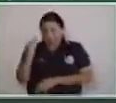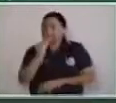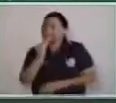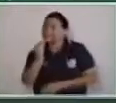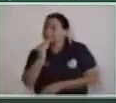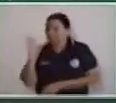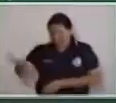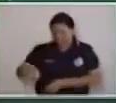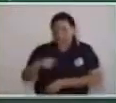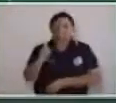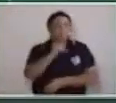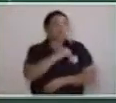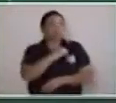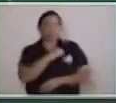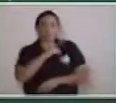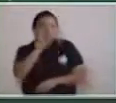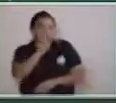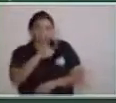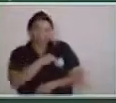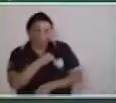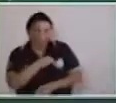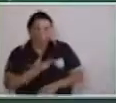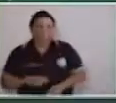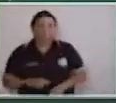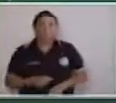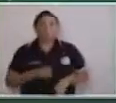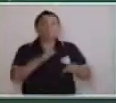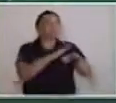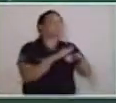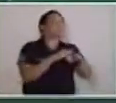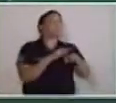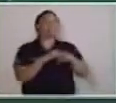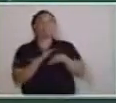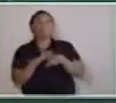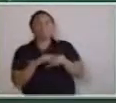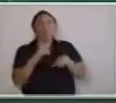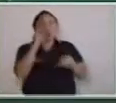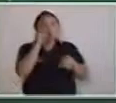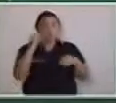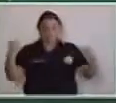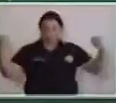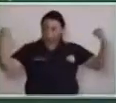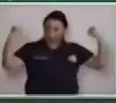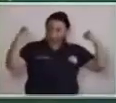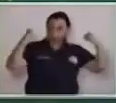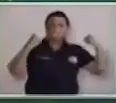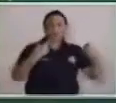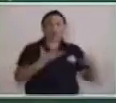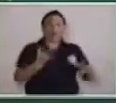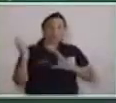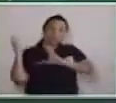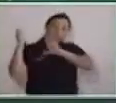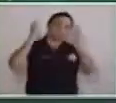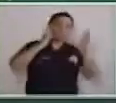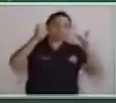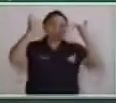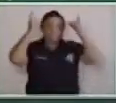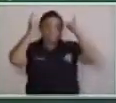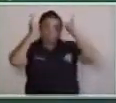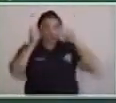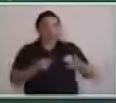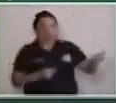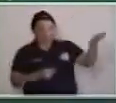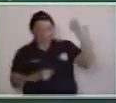chivachinita, sal de ahí de ese lugar Vamos a llamar al hombre para que se lleve a la